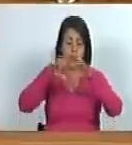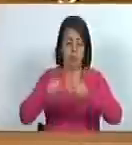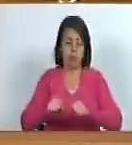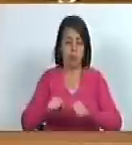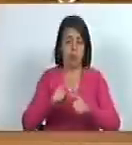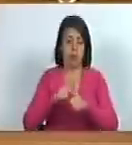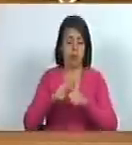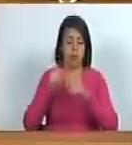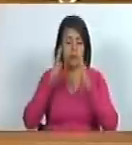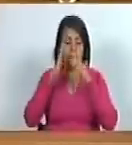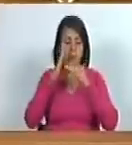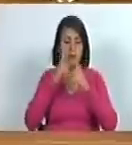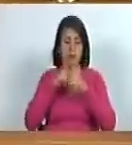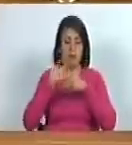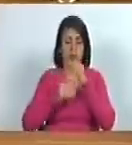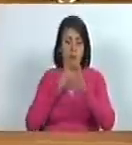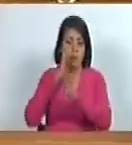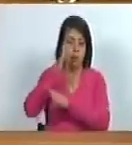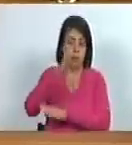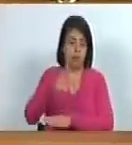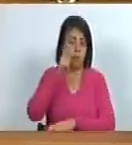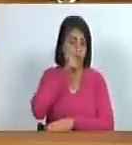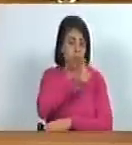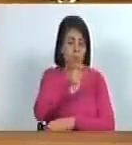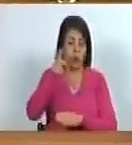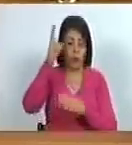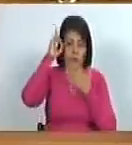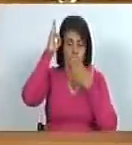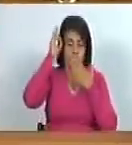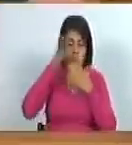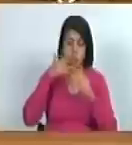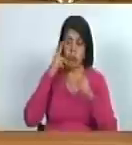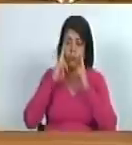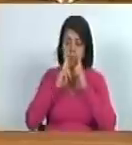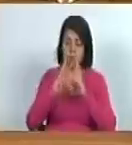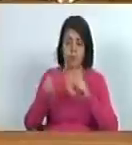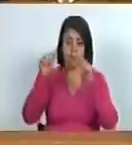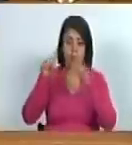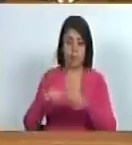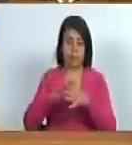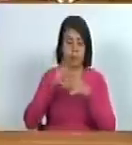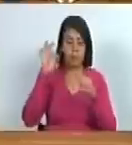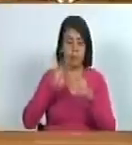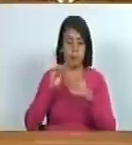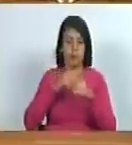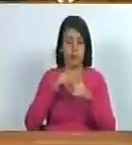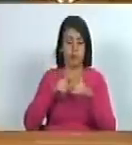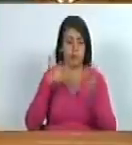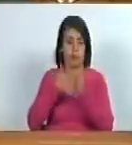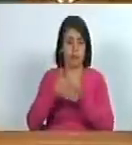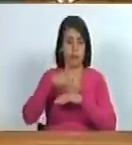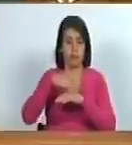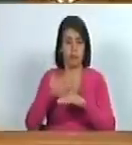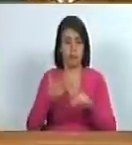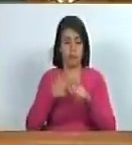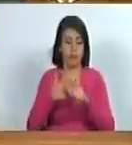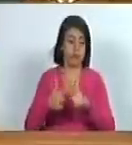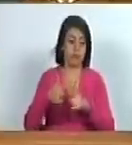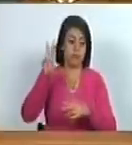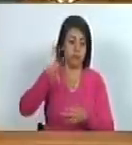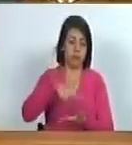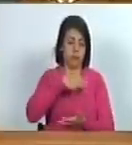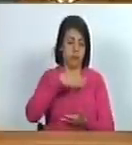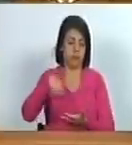nosotros podemos decir que basta ir a nuestros pueblos aborígenes para que vean desde lo espiritual lo que representa la